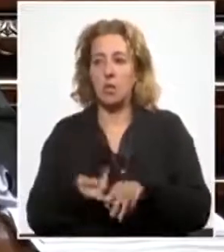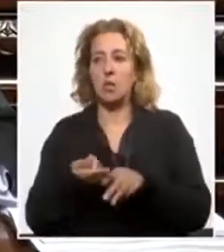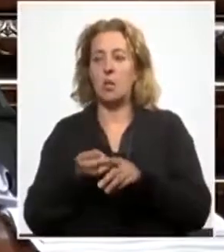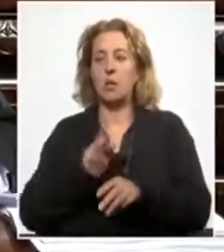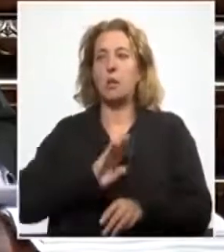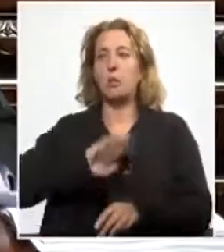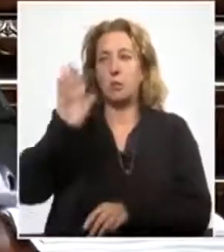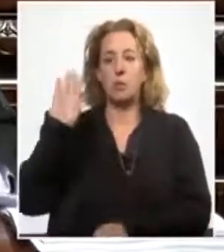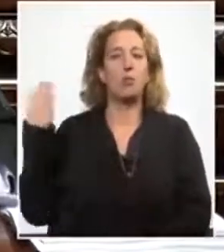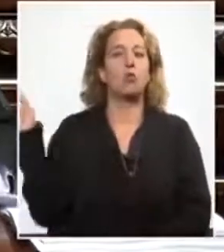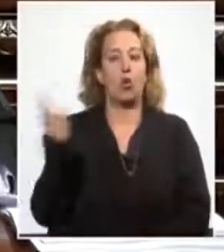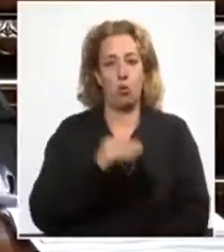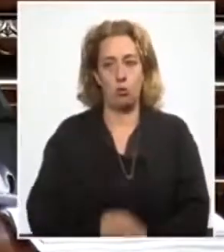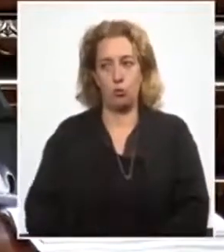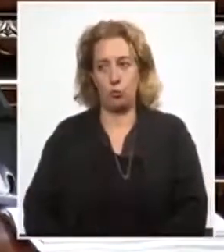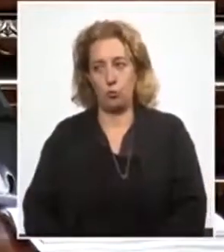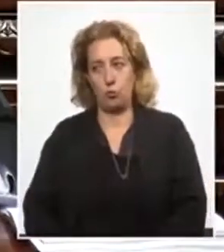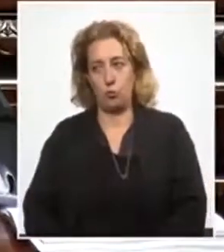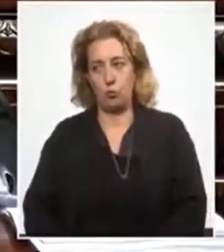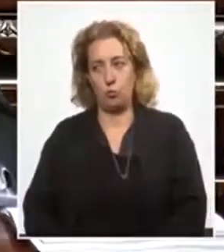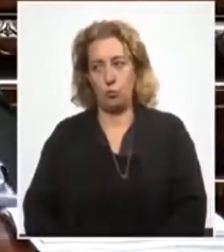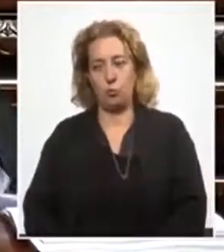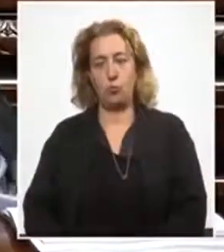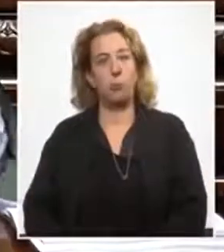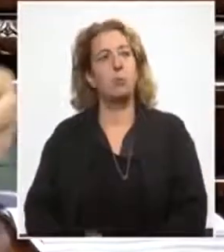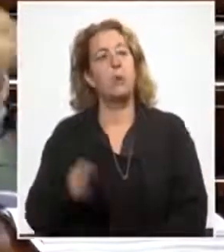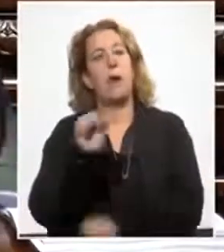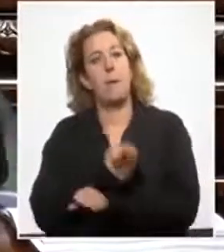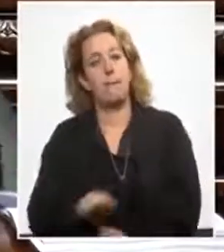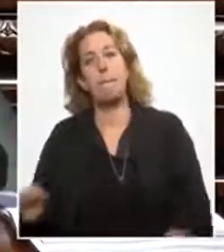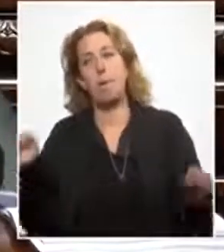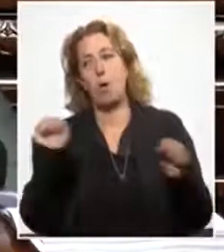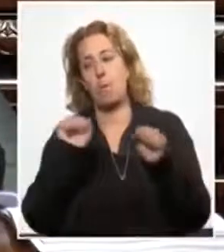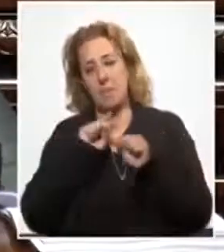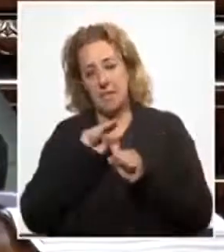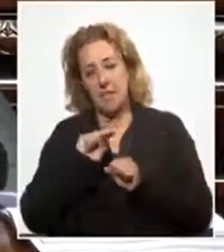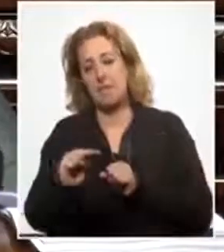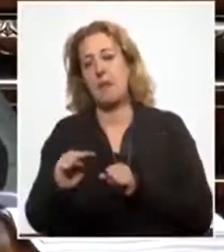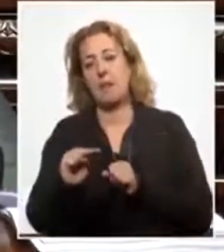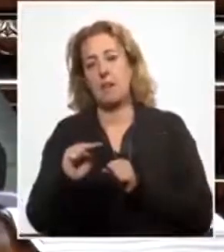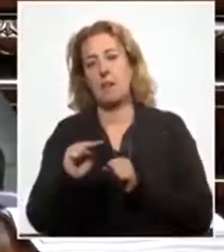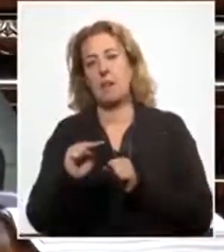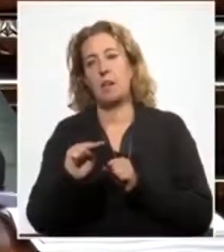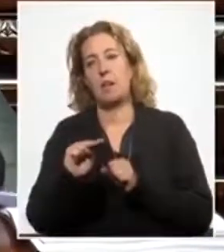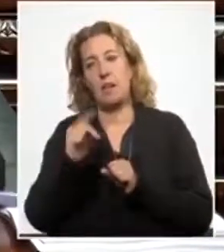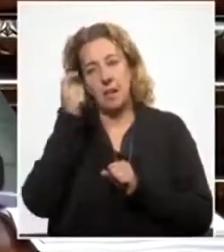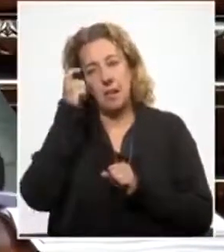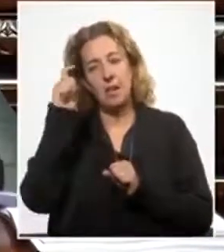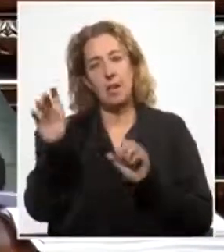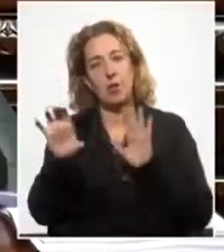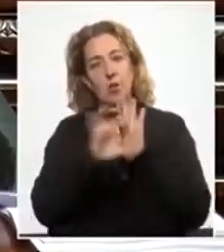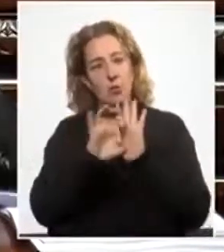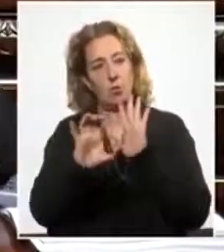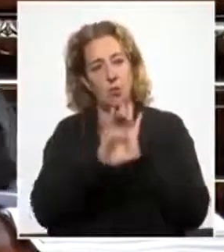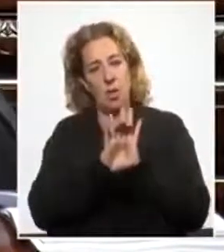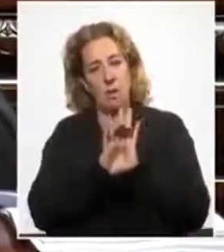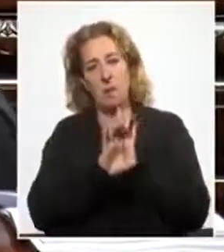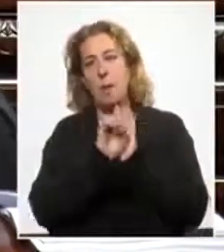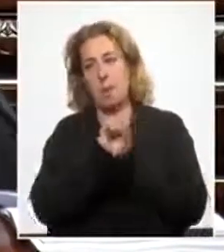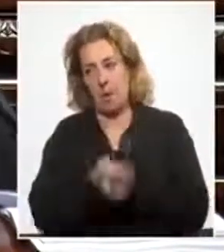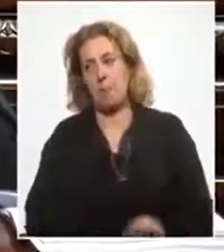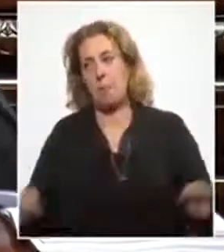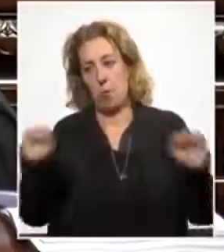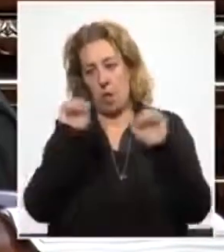votando por unanimidad, para poder preservar el precepto constitucional, para